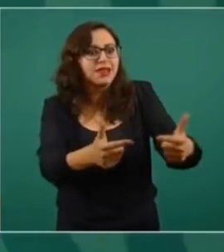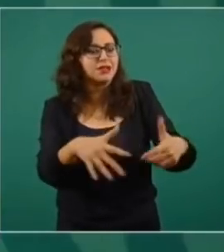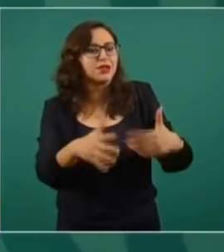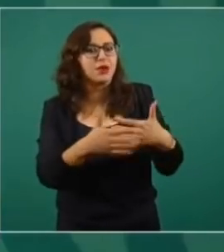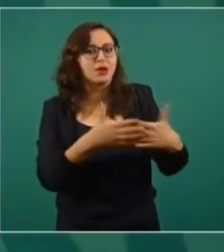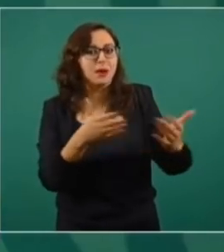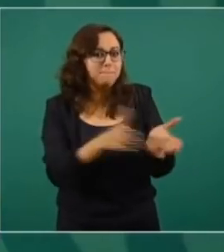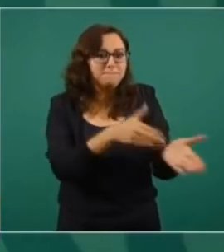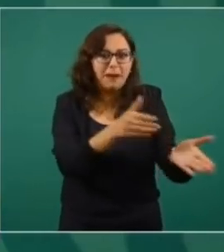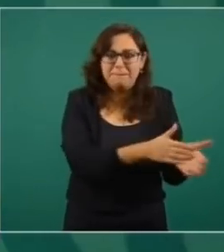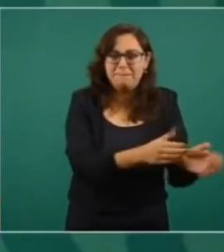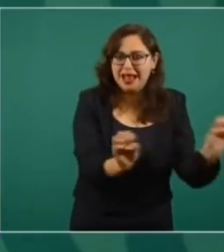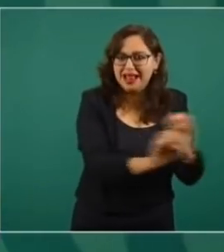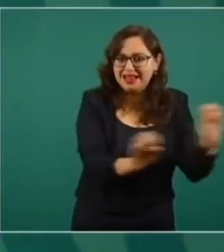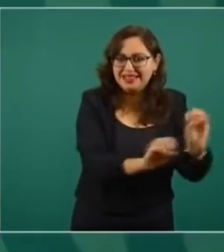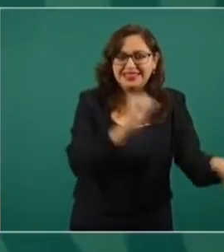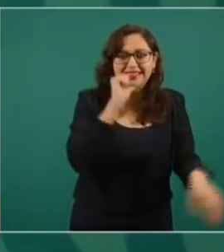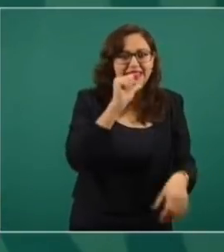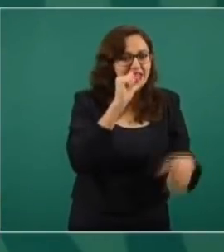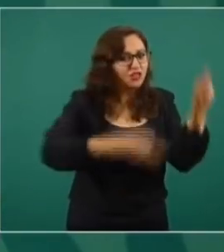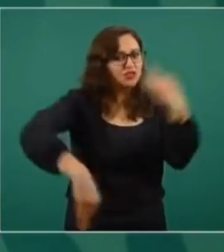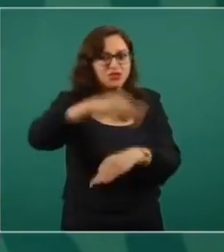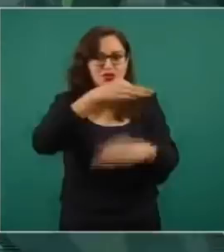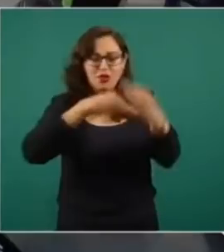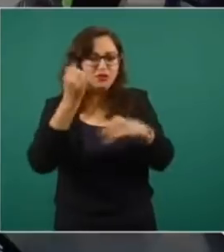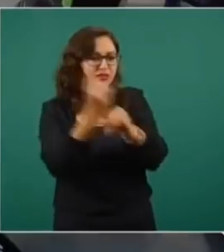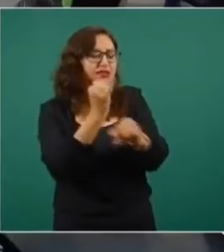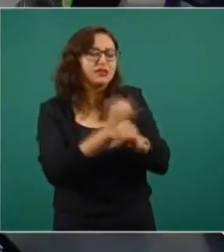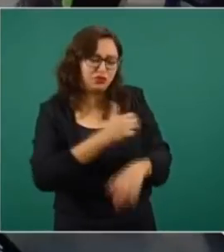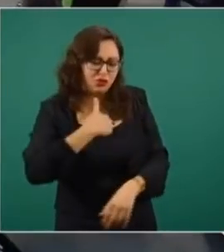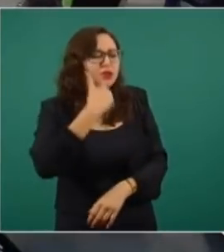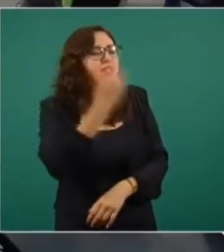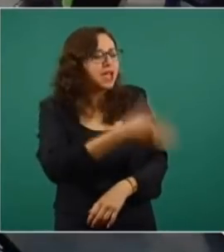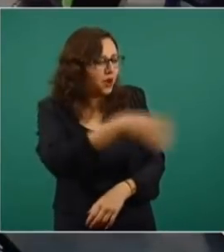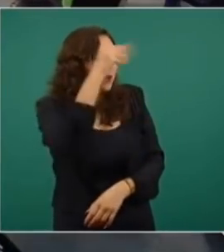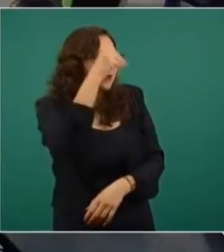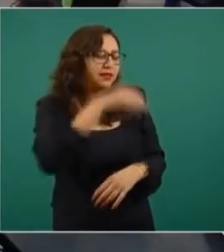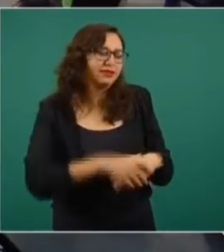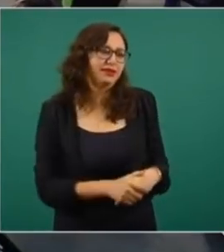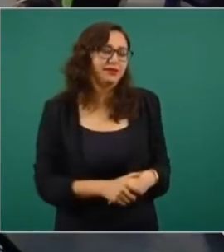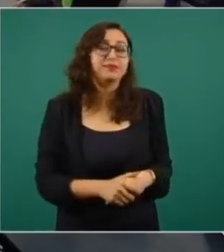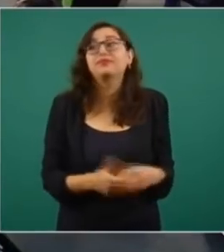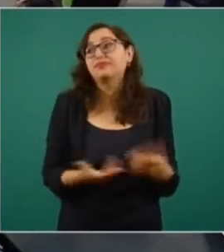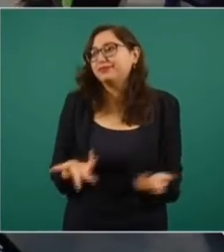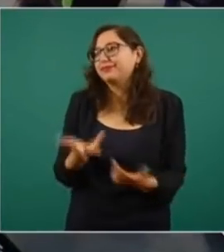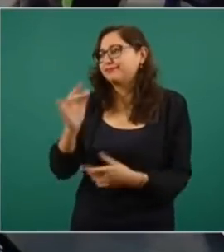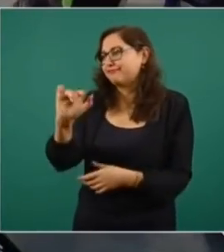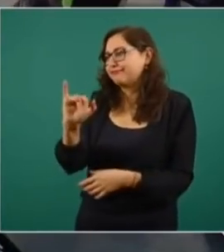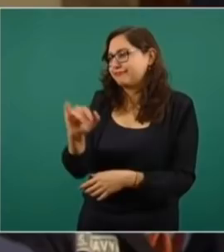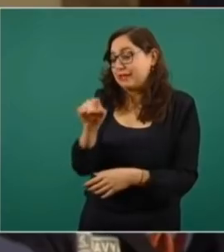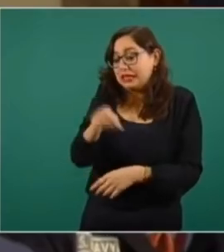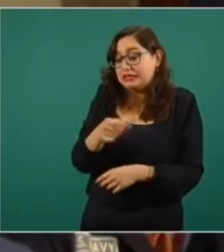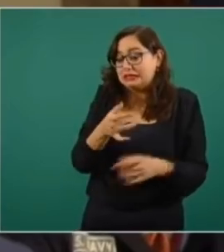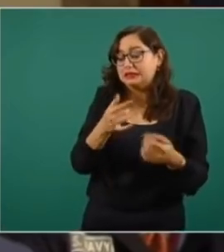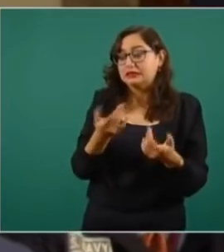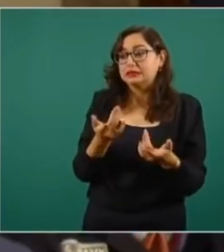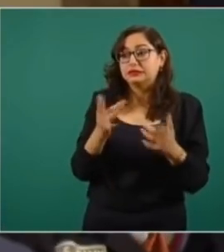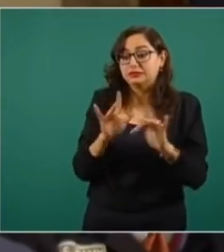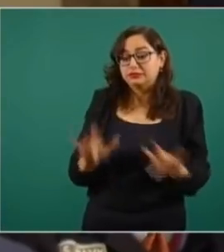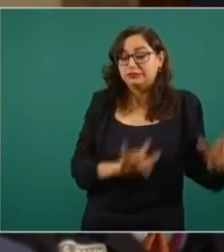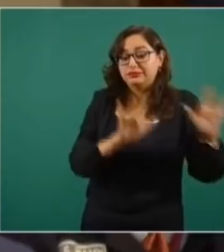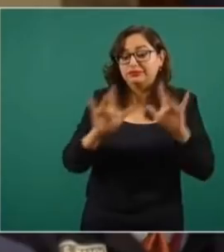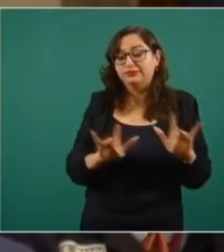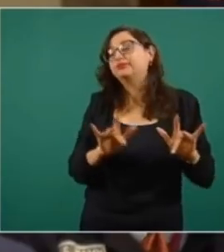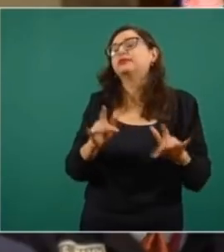ya sin papel prácticamente y todo es digital. Gracias. Esta grabación está en redes sociales